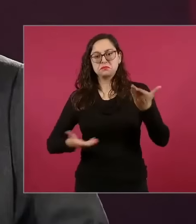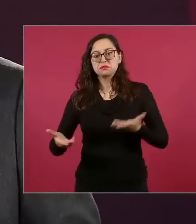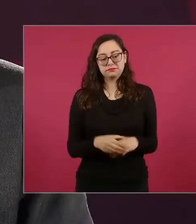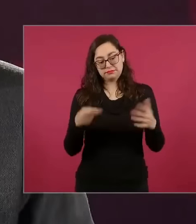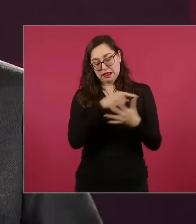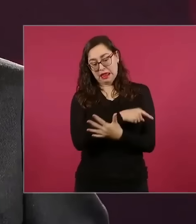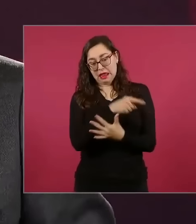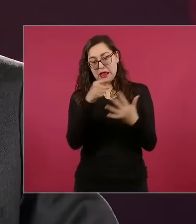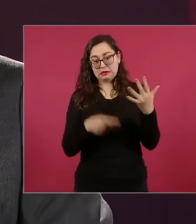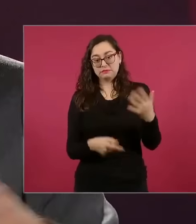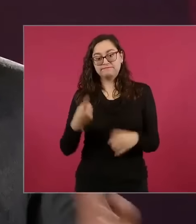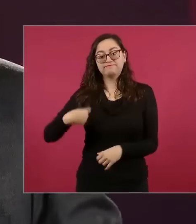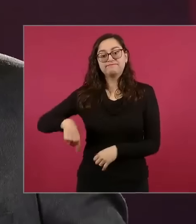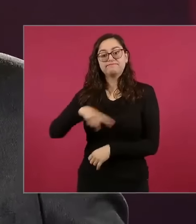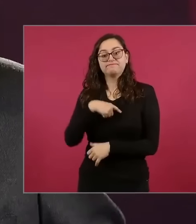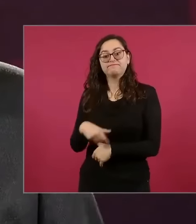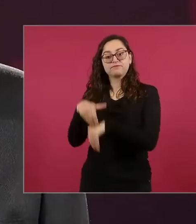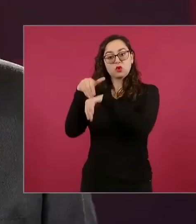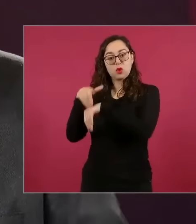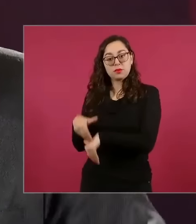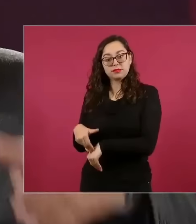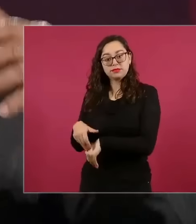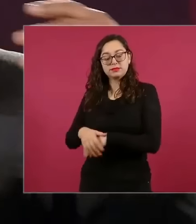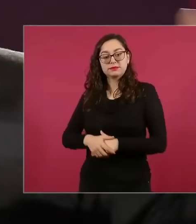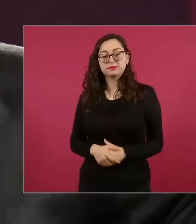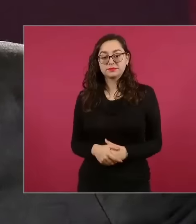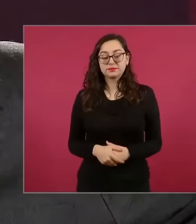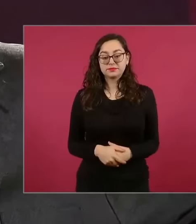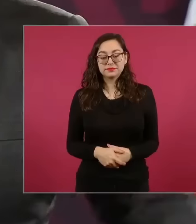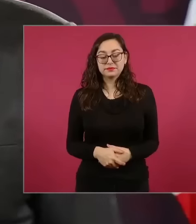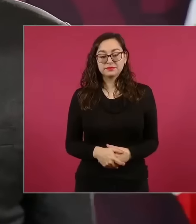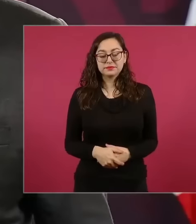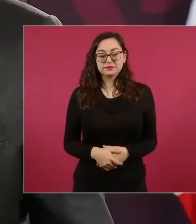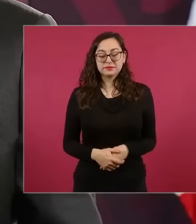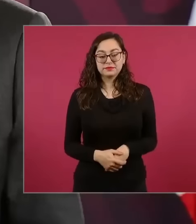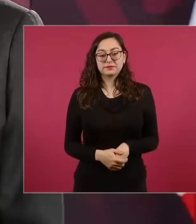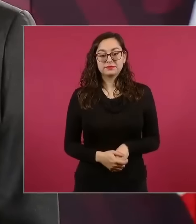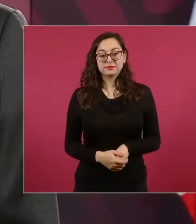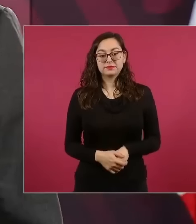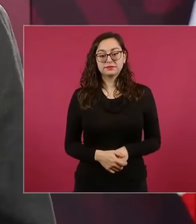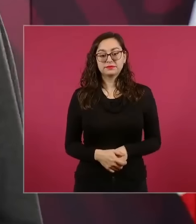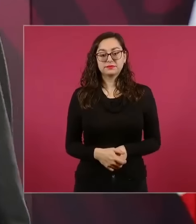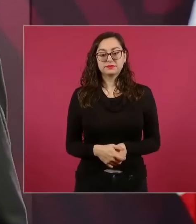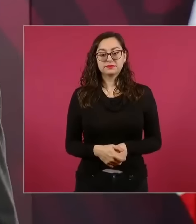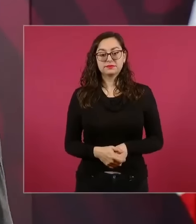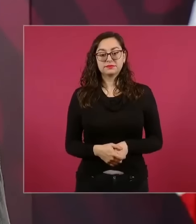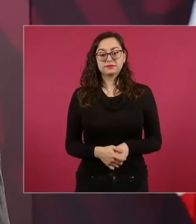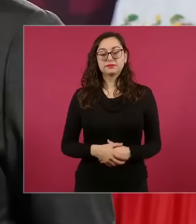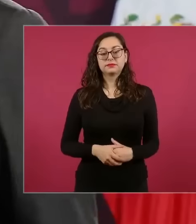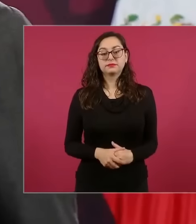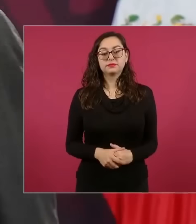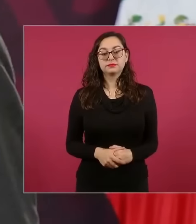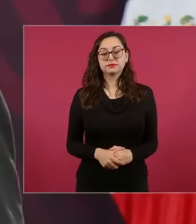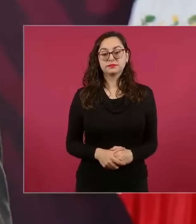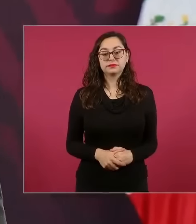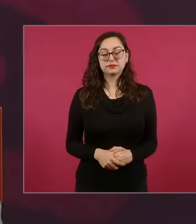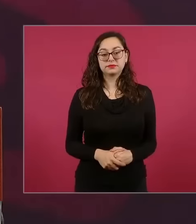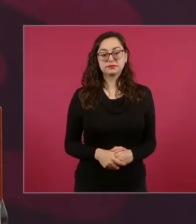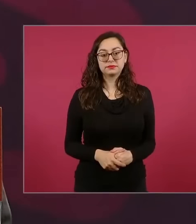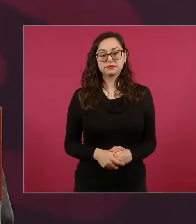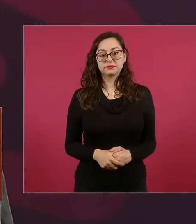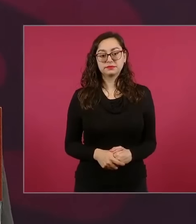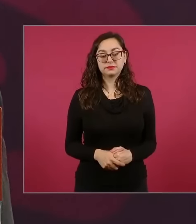hay veces que se entiende, hasta en circunstancias muy adversas, que somos